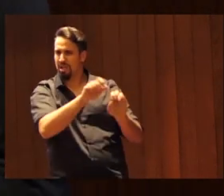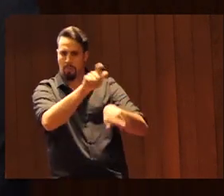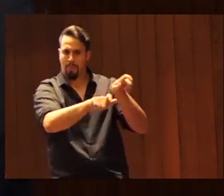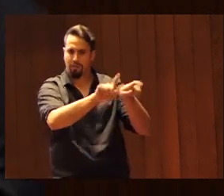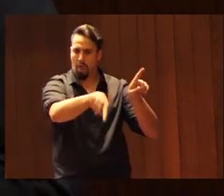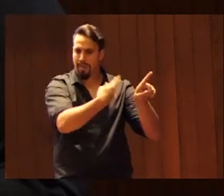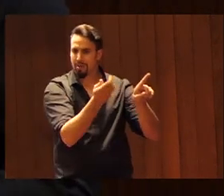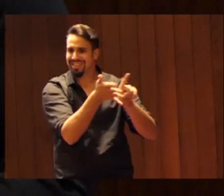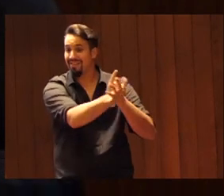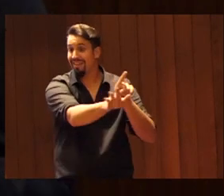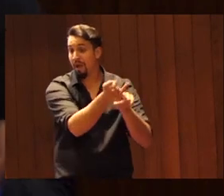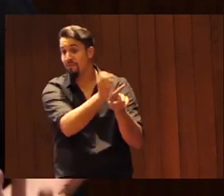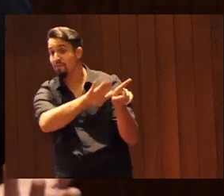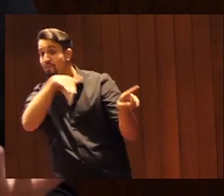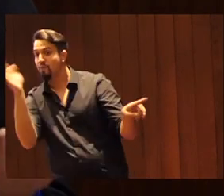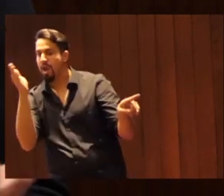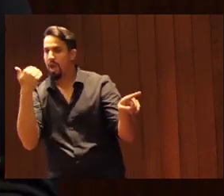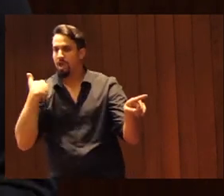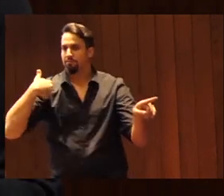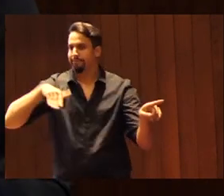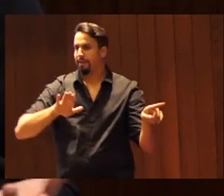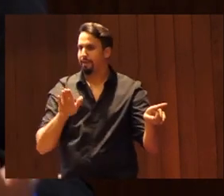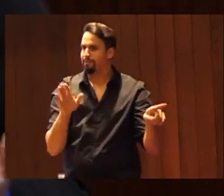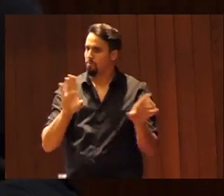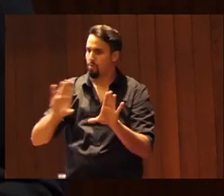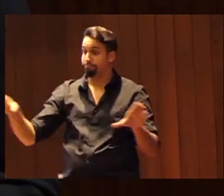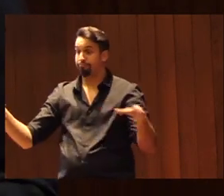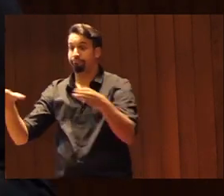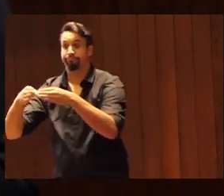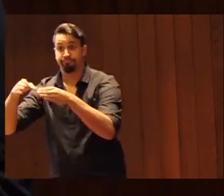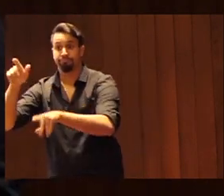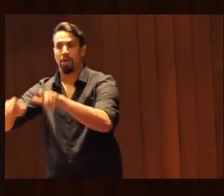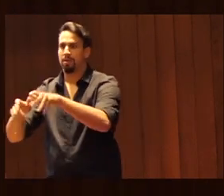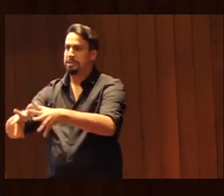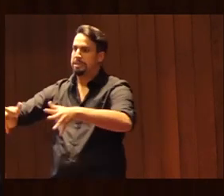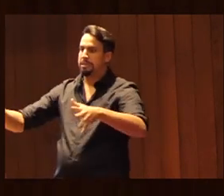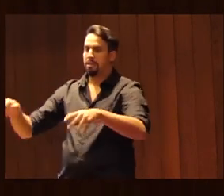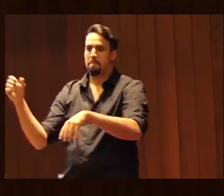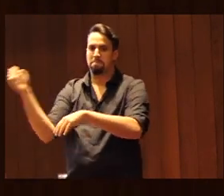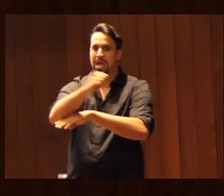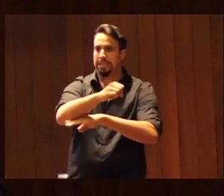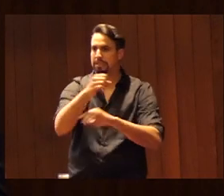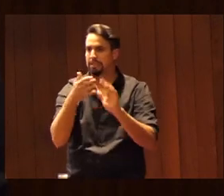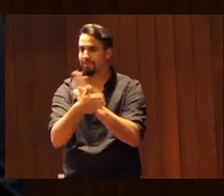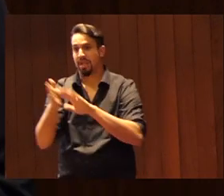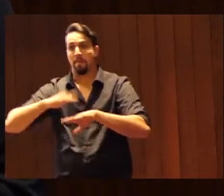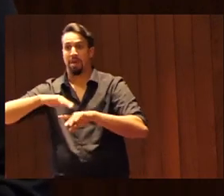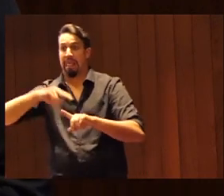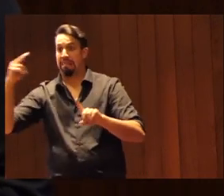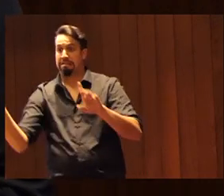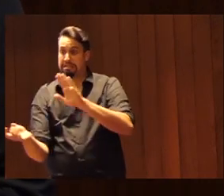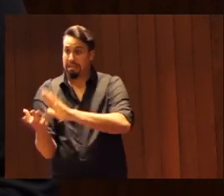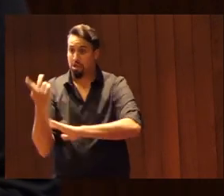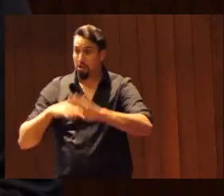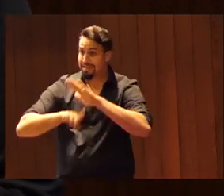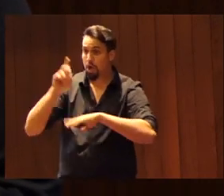Luego, estamos dejando fuera a una parte muy importante de la población. Con lo cual, para el diseño, ya lo sabéis, y desarrollo